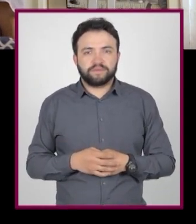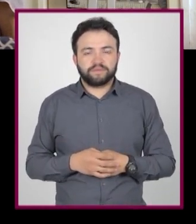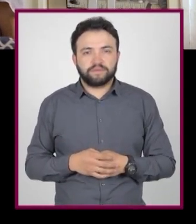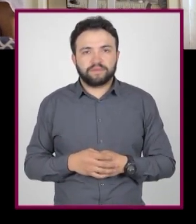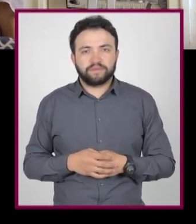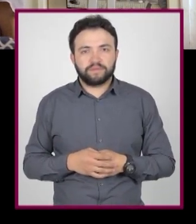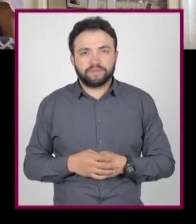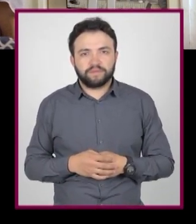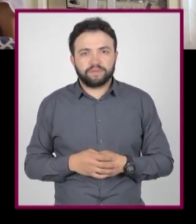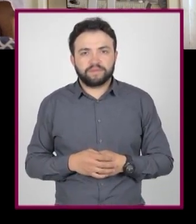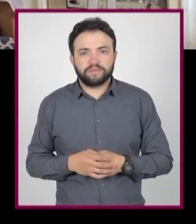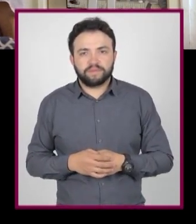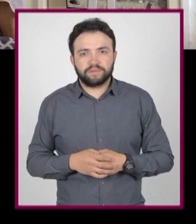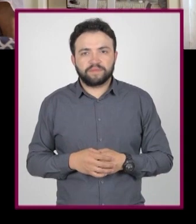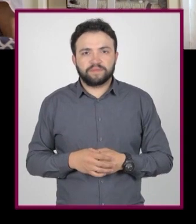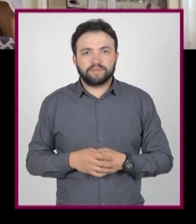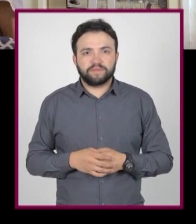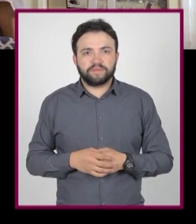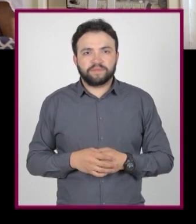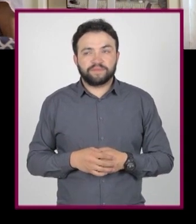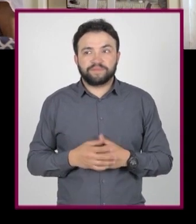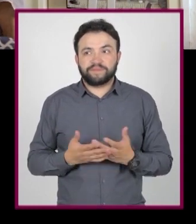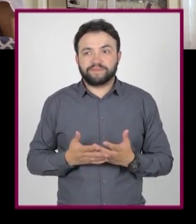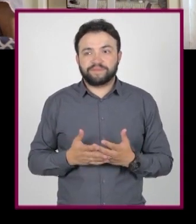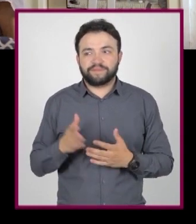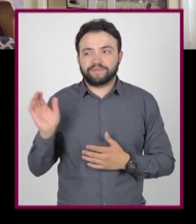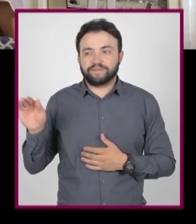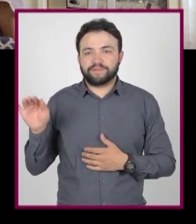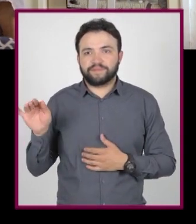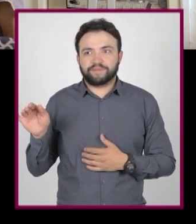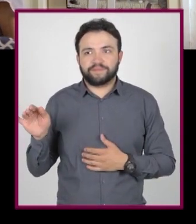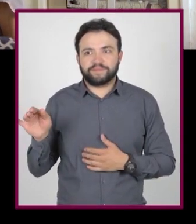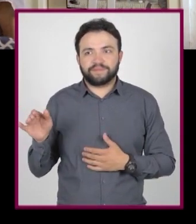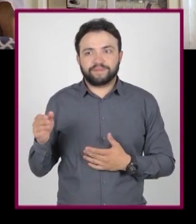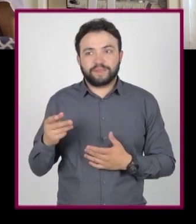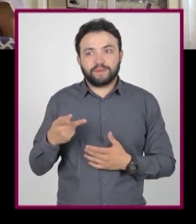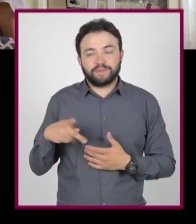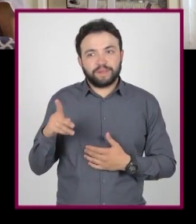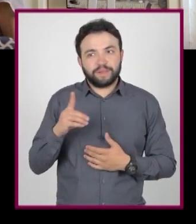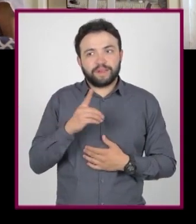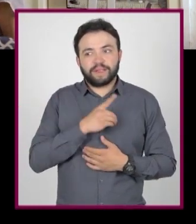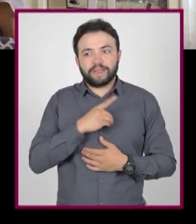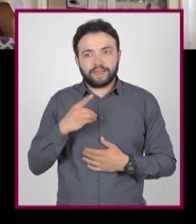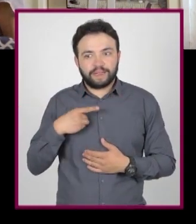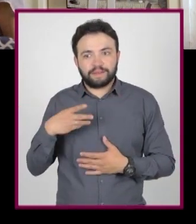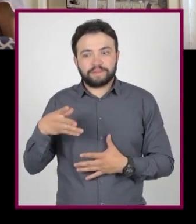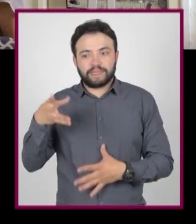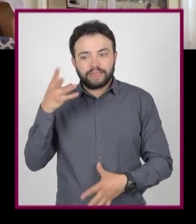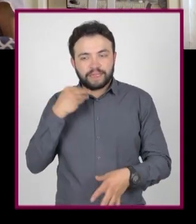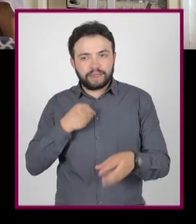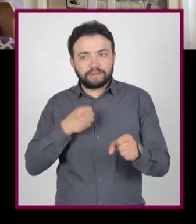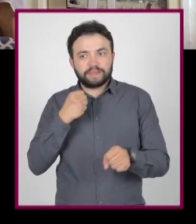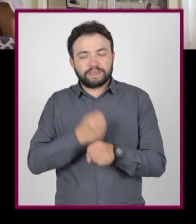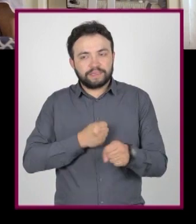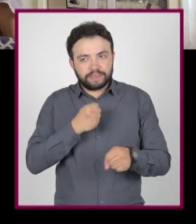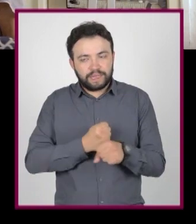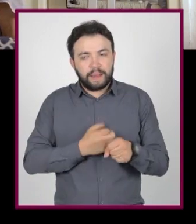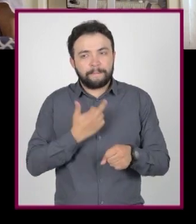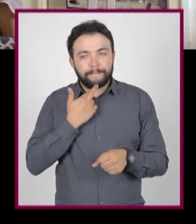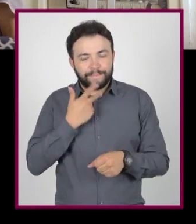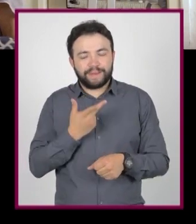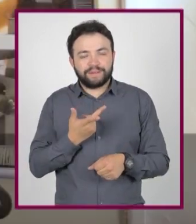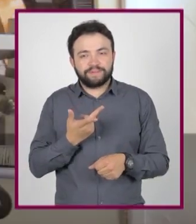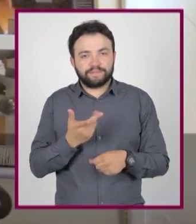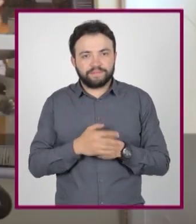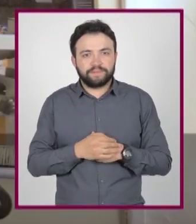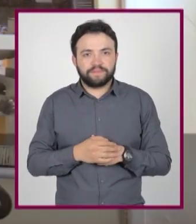adentro hay un volcán que pronto va a estallar. Este... Pero practicar con propósito es mucho